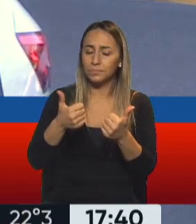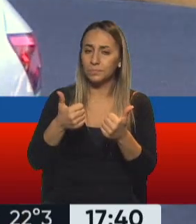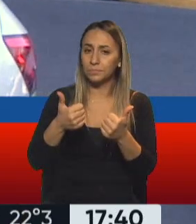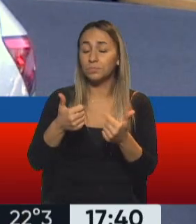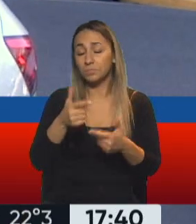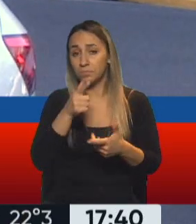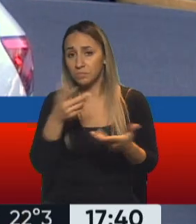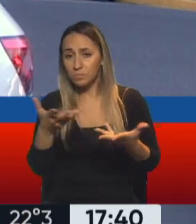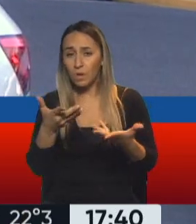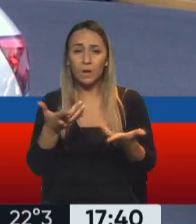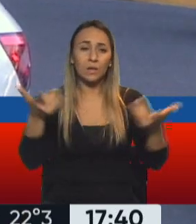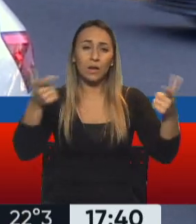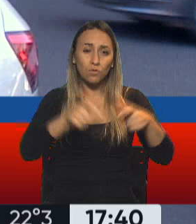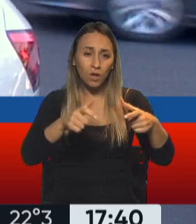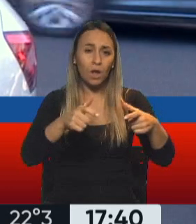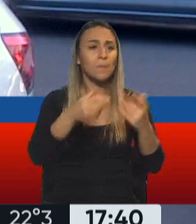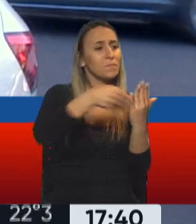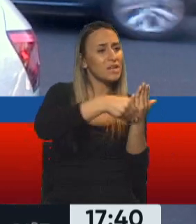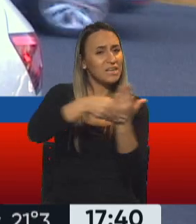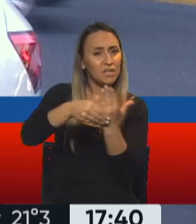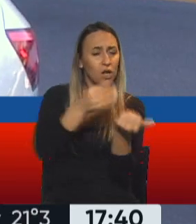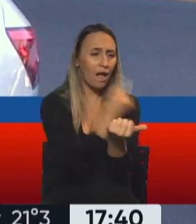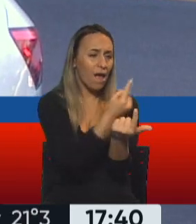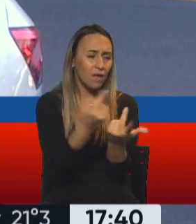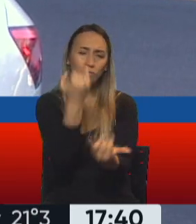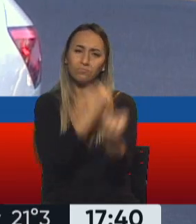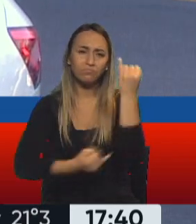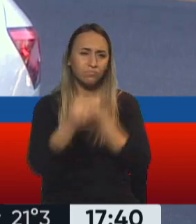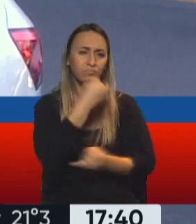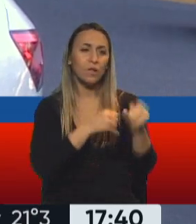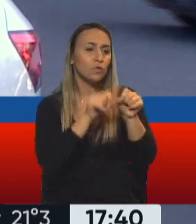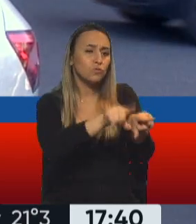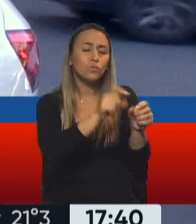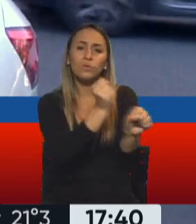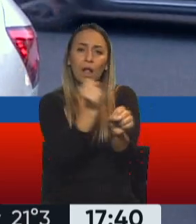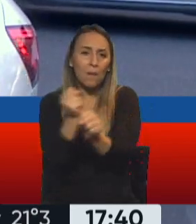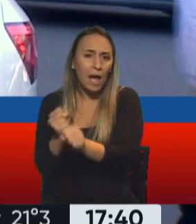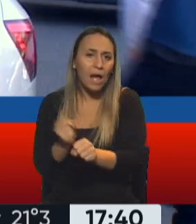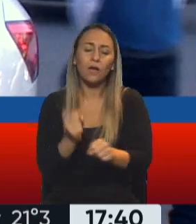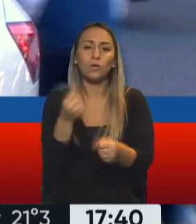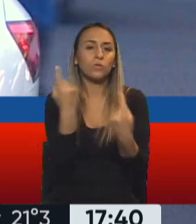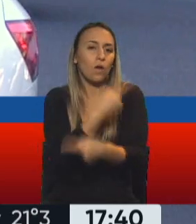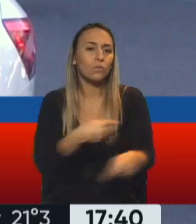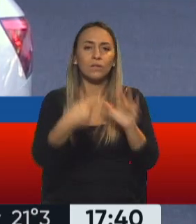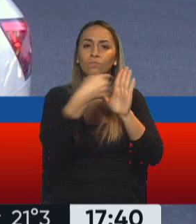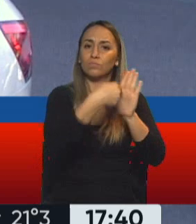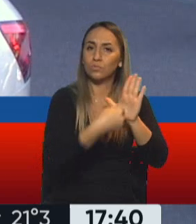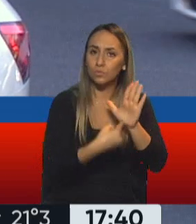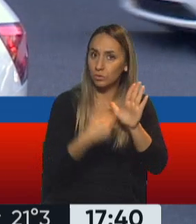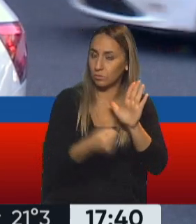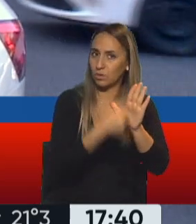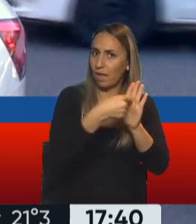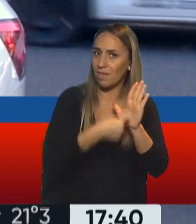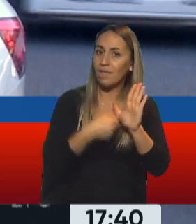síntesis por parte de cada uno de los ministros de la tarea de los días, las cosas importantes que tiene que ir diseñando y